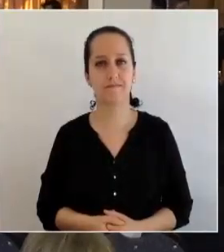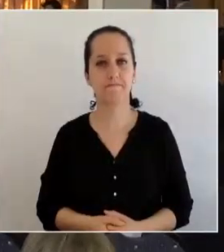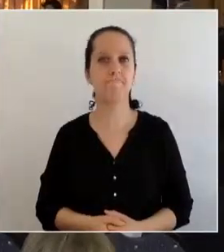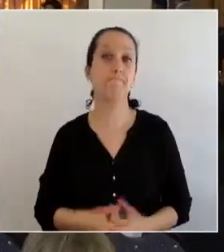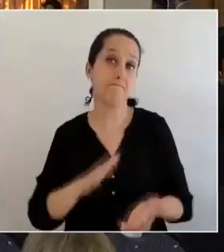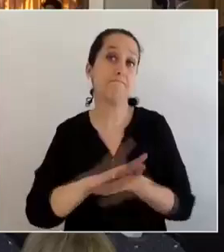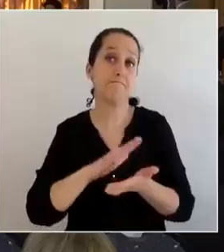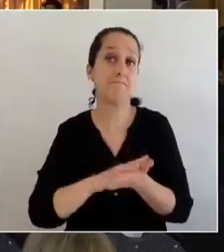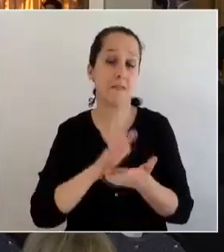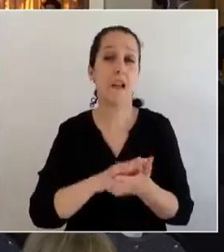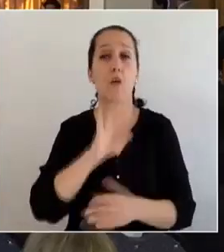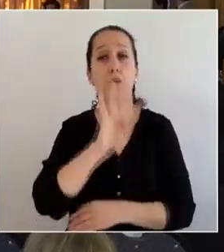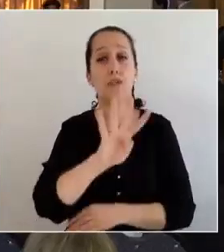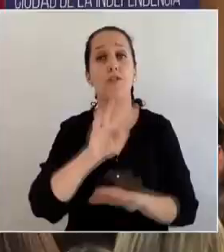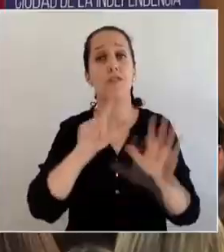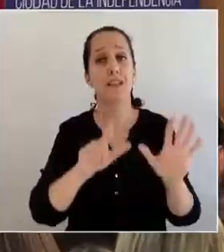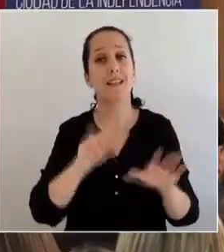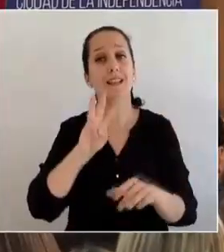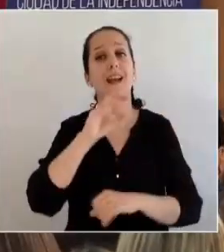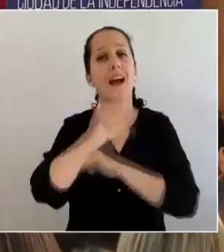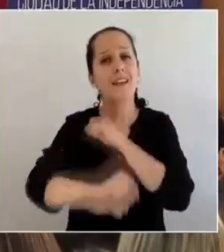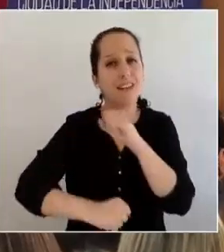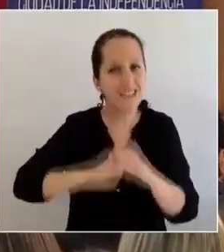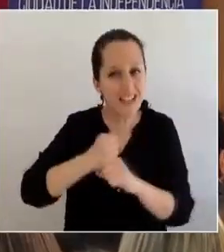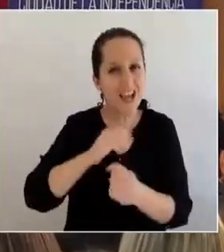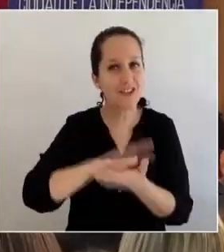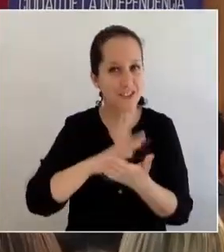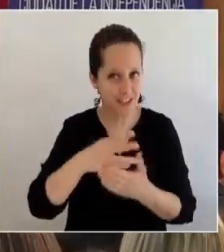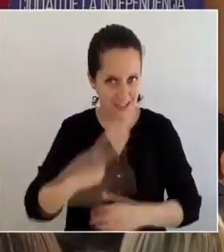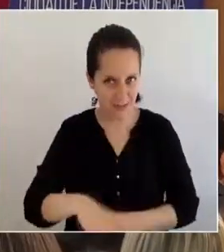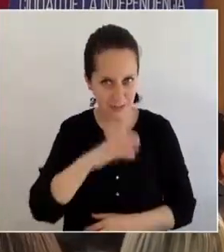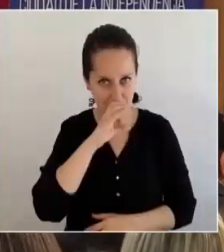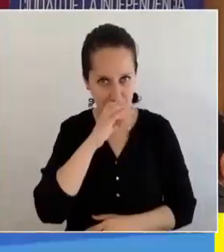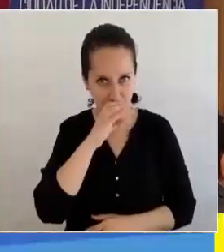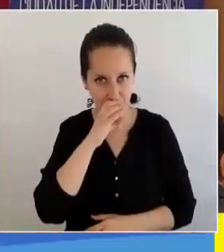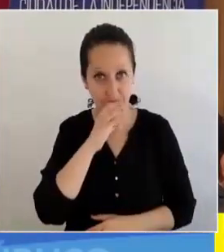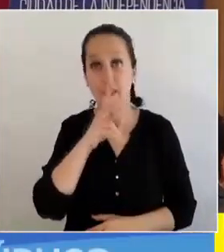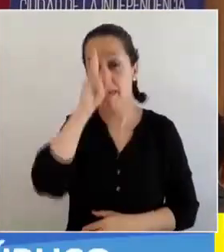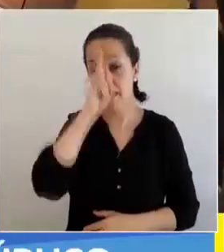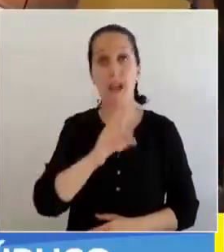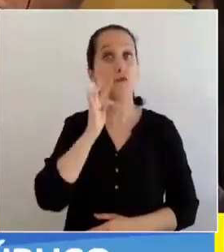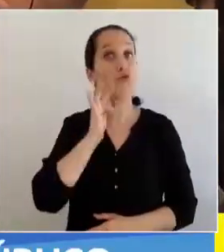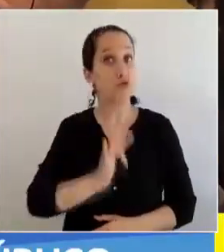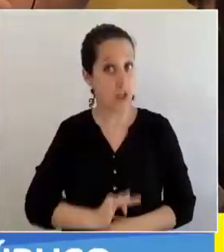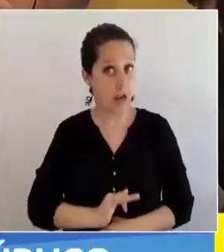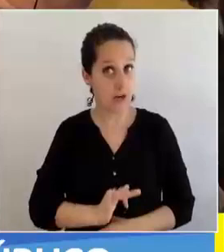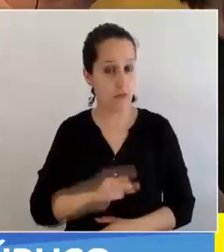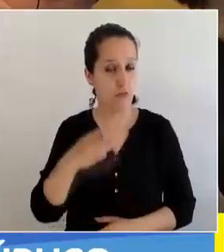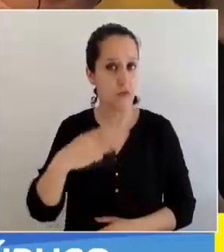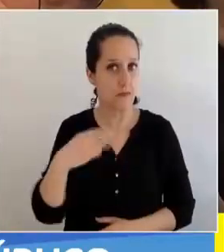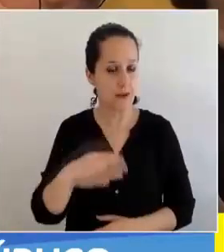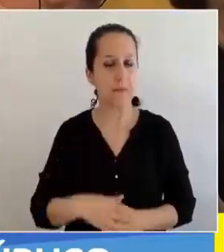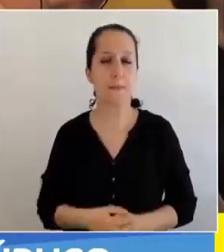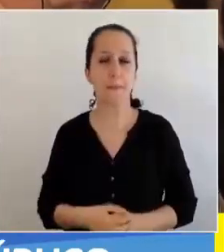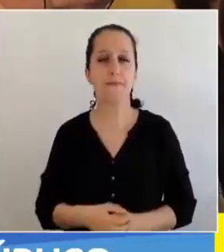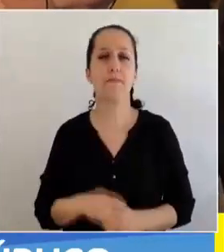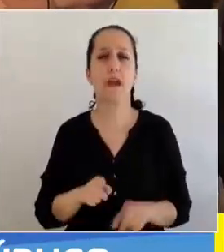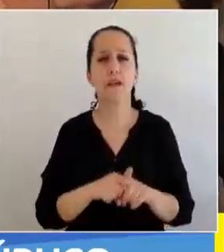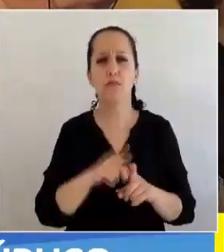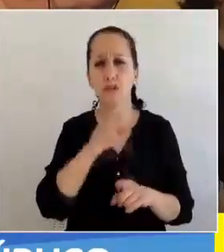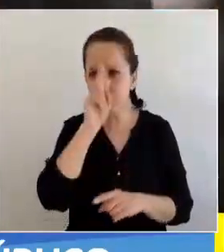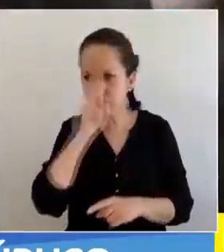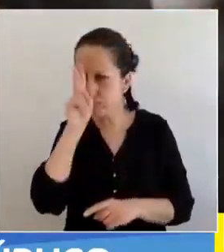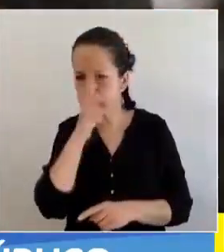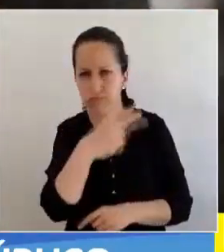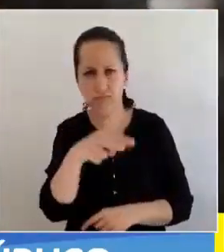En el marco de la celebración de los 473 años de nuestra ciudad y del día del funcionario y la funcionaria municipal, se